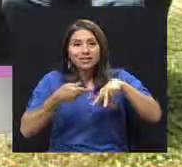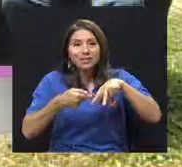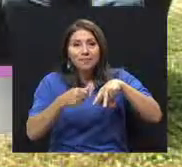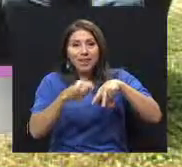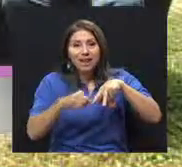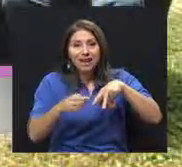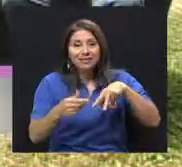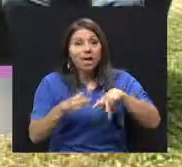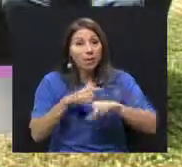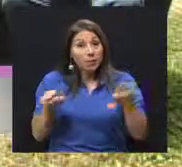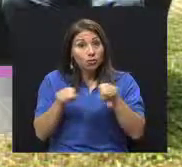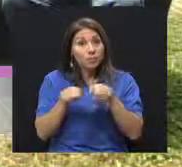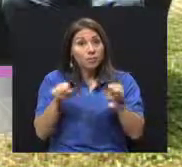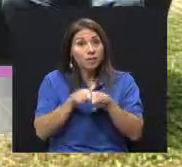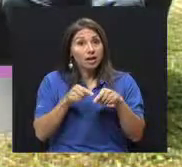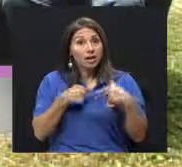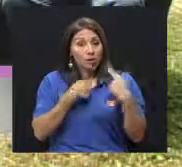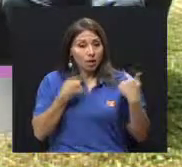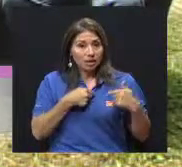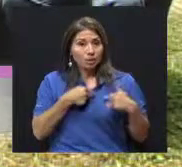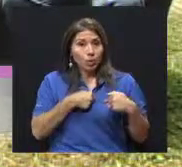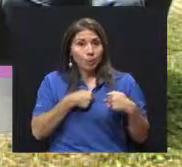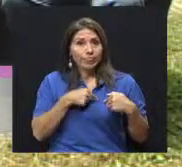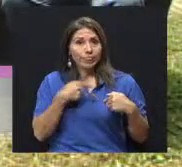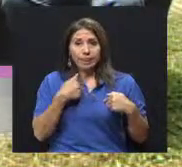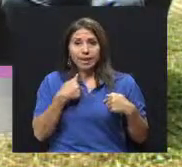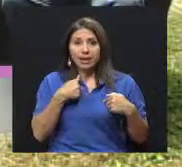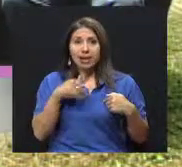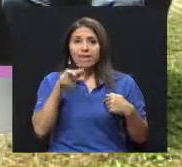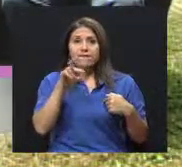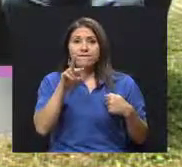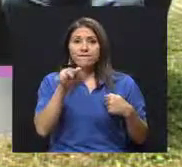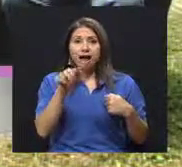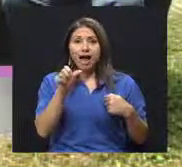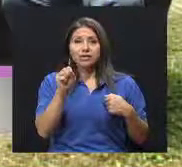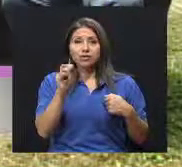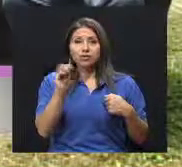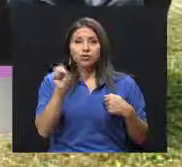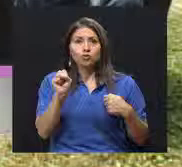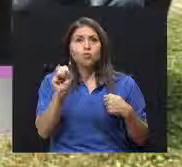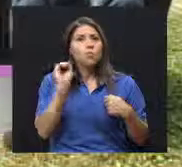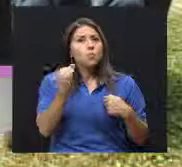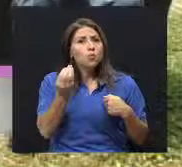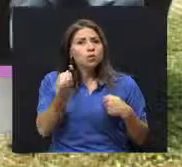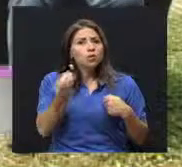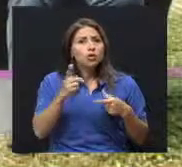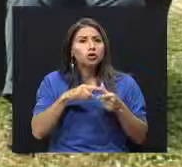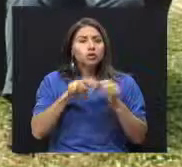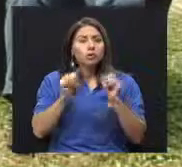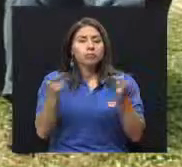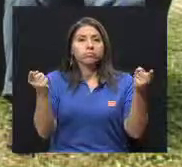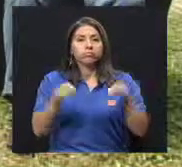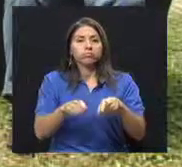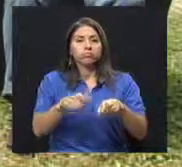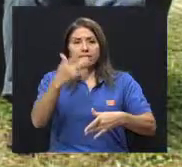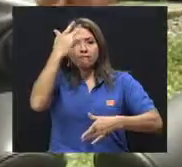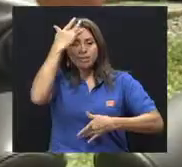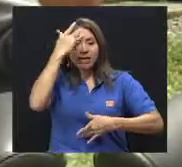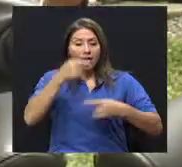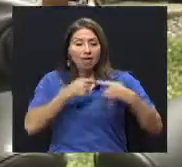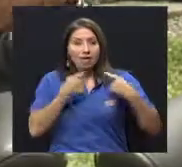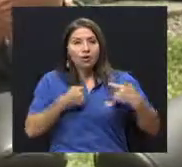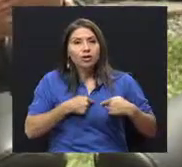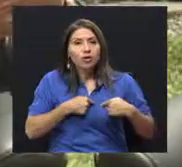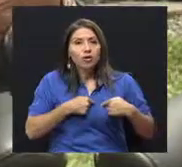Pero también el corazón tiene vasos. Muchos infartos de miocardio, enfermedad cardíaca,